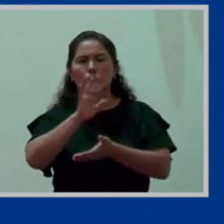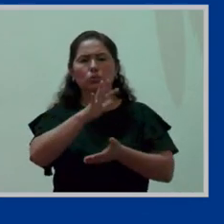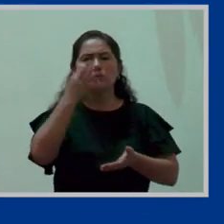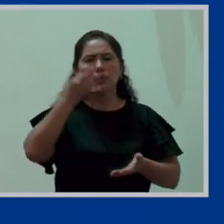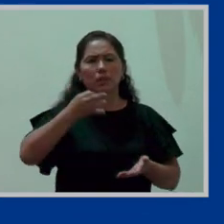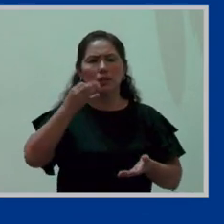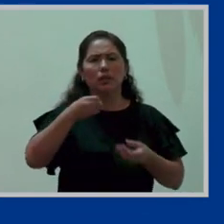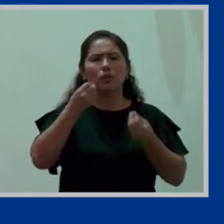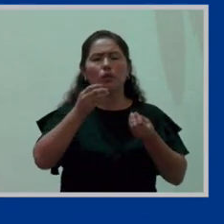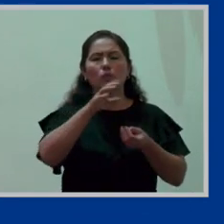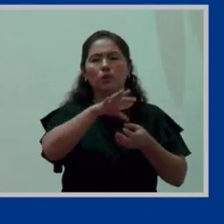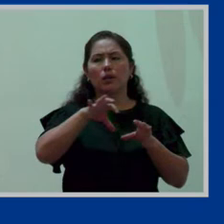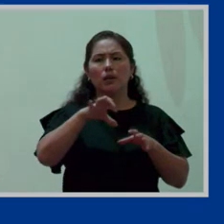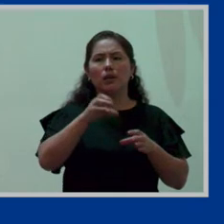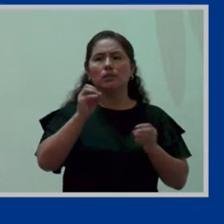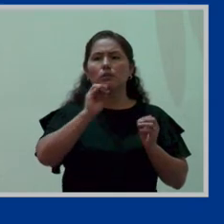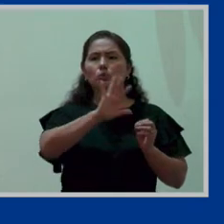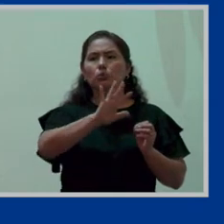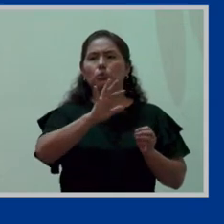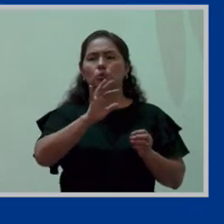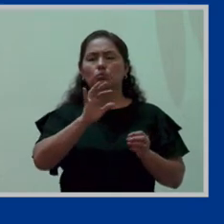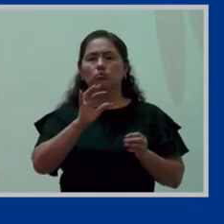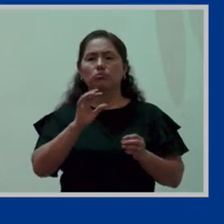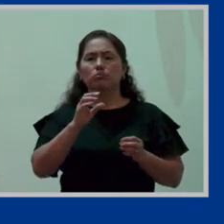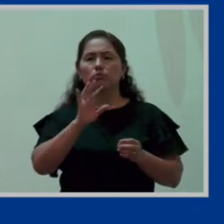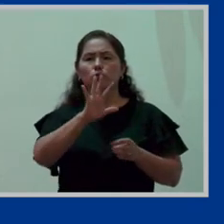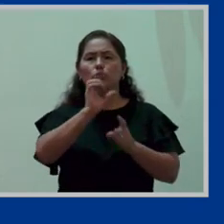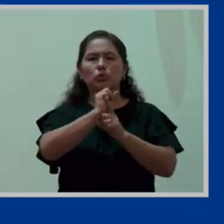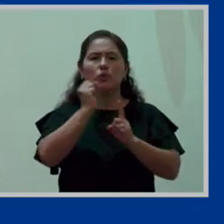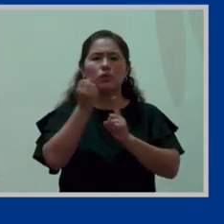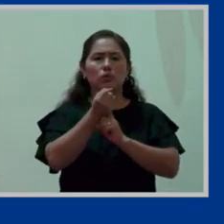o más bien develar la situación real